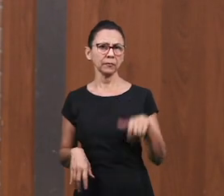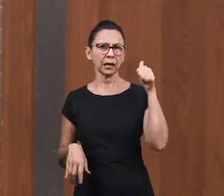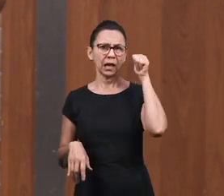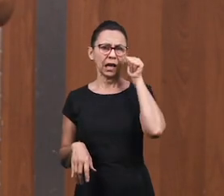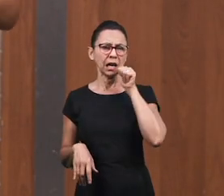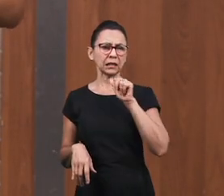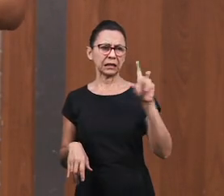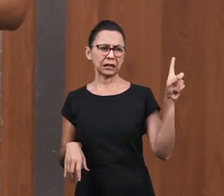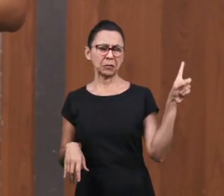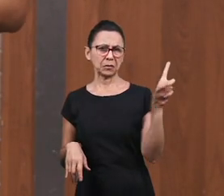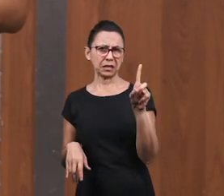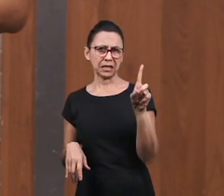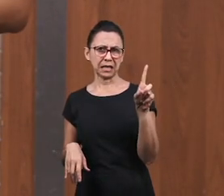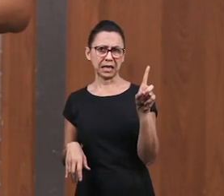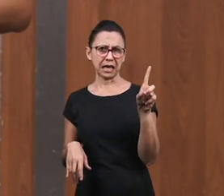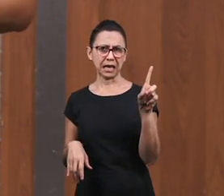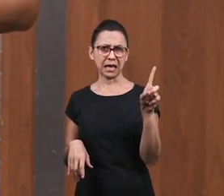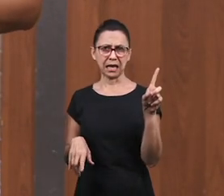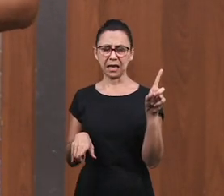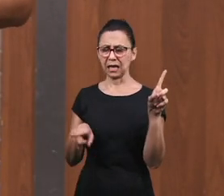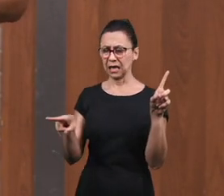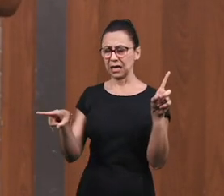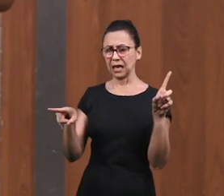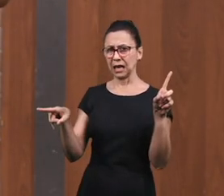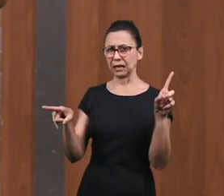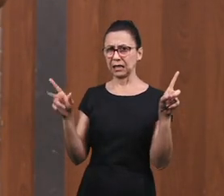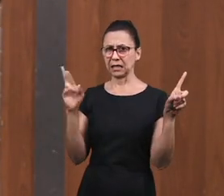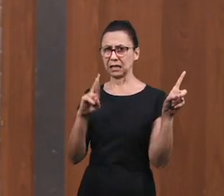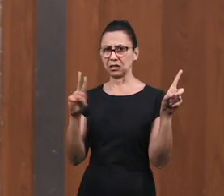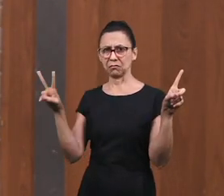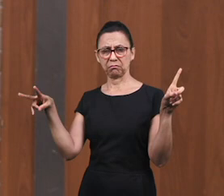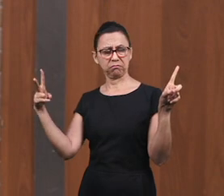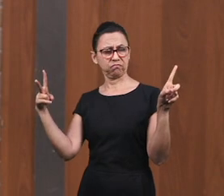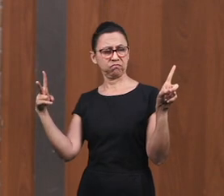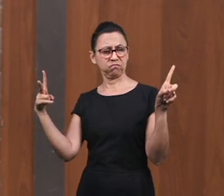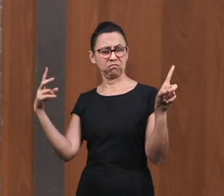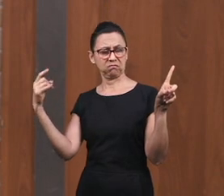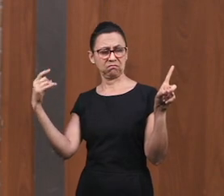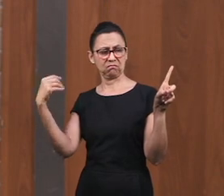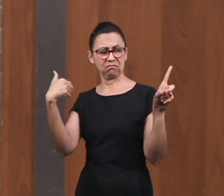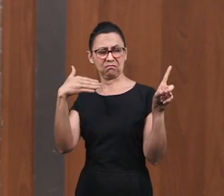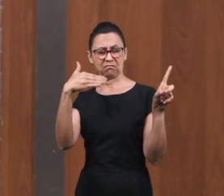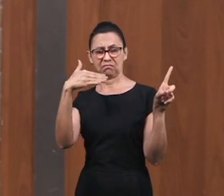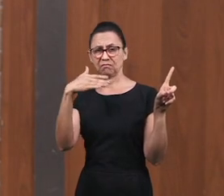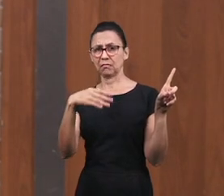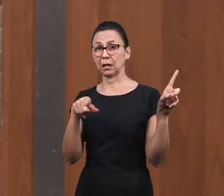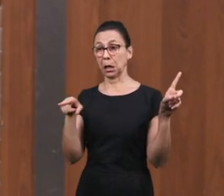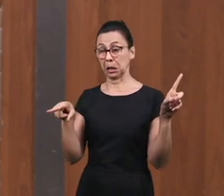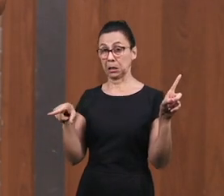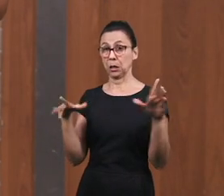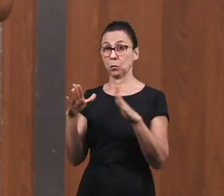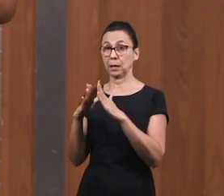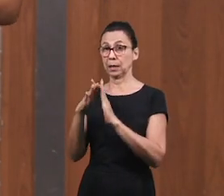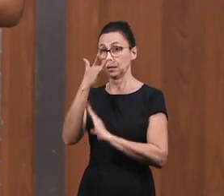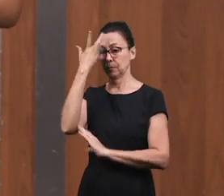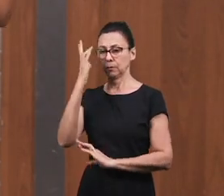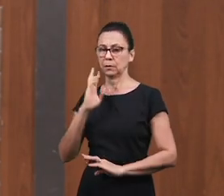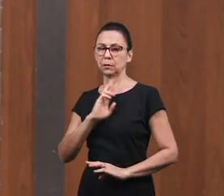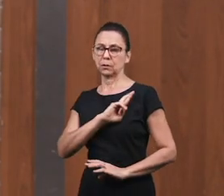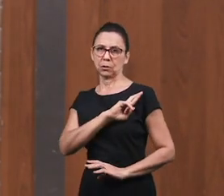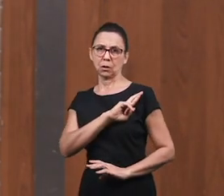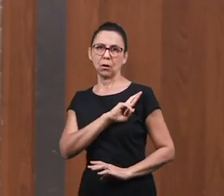no era Bienvenida En aquella casa Ella era una Pecadora Dice la palabra Y ahí era Una casa De